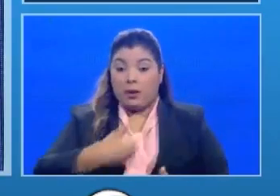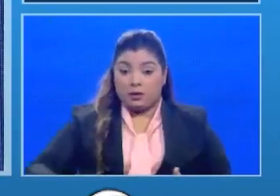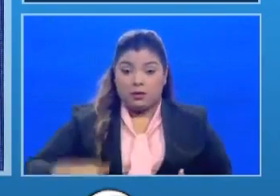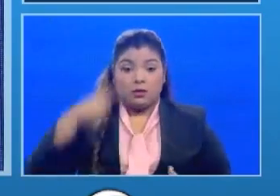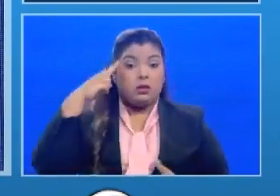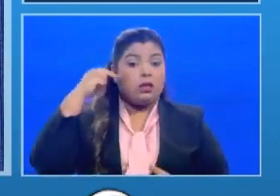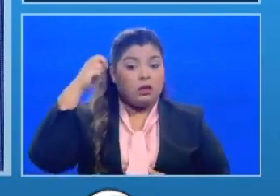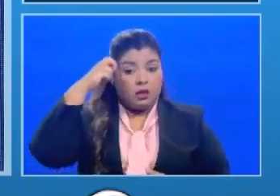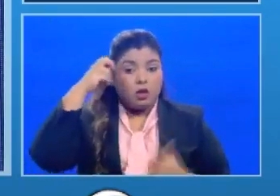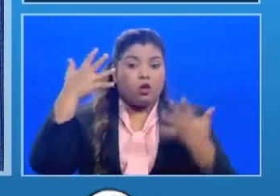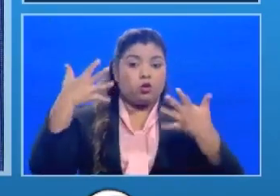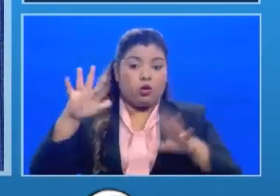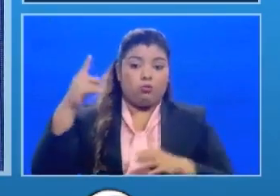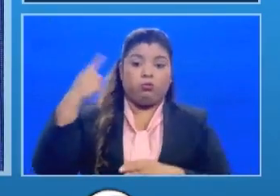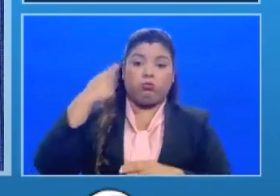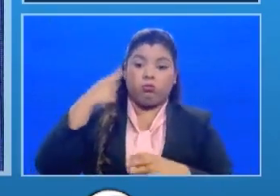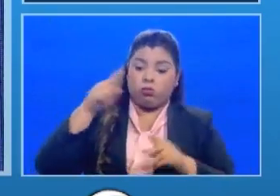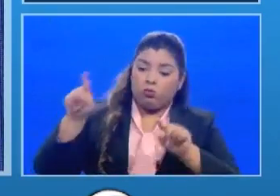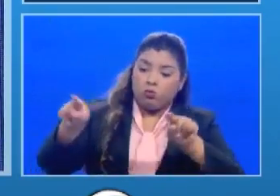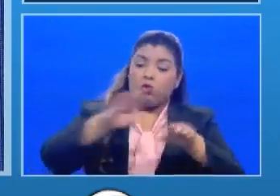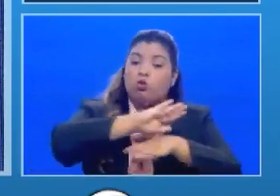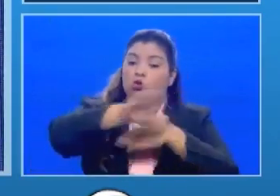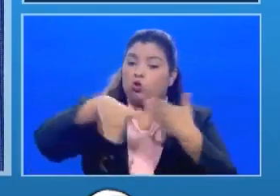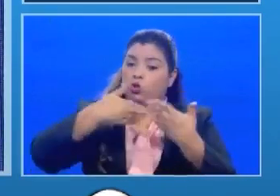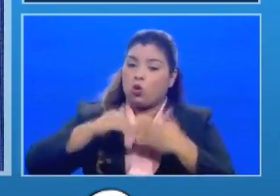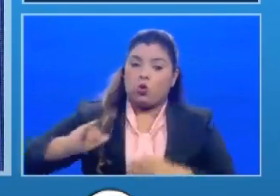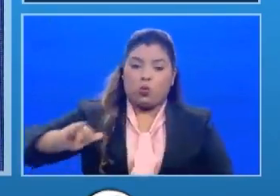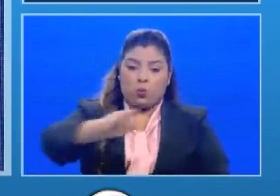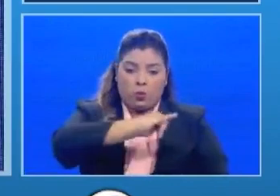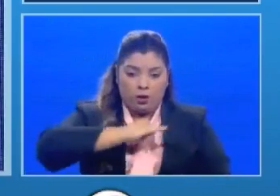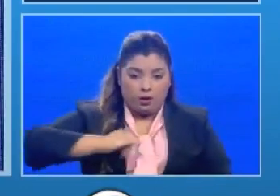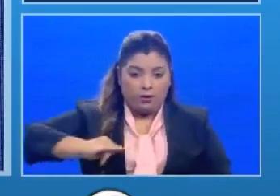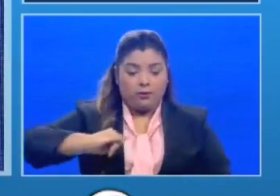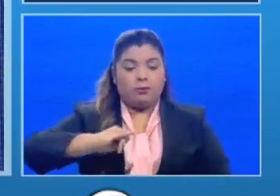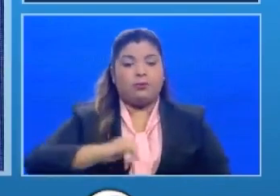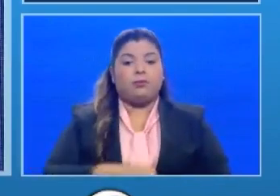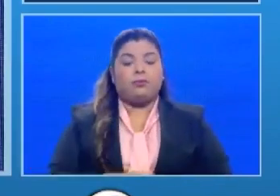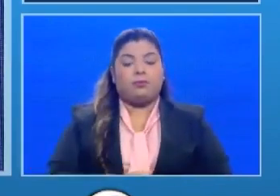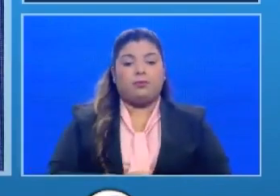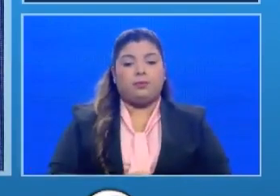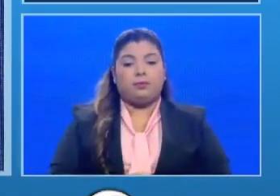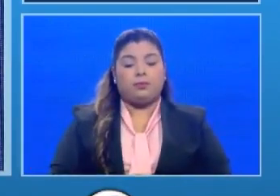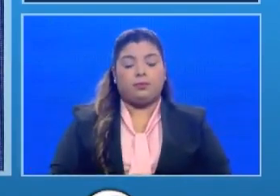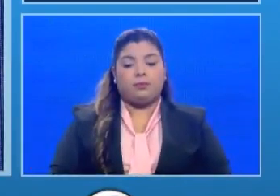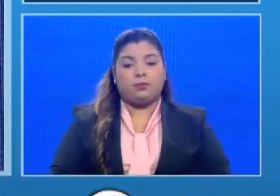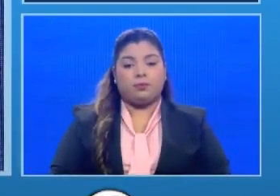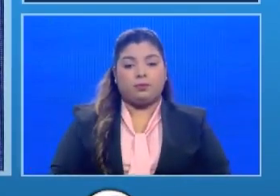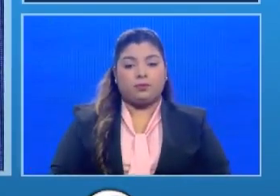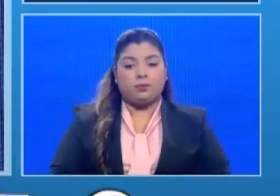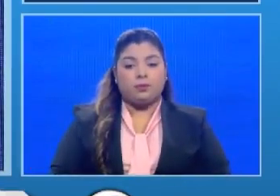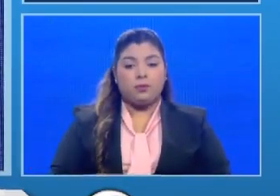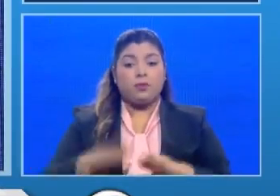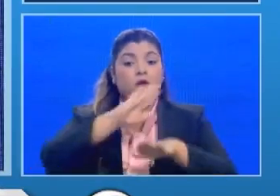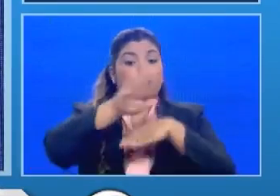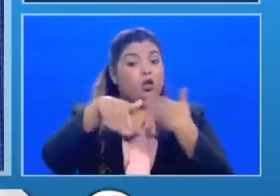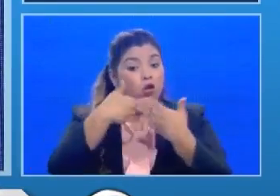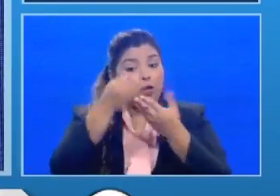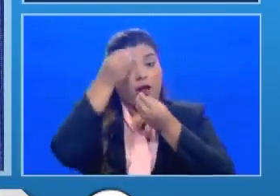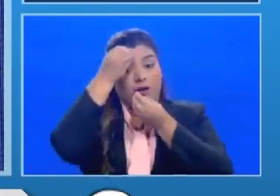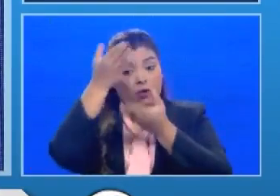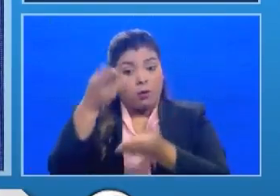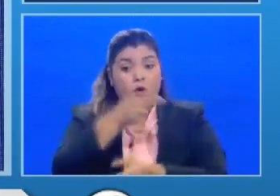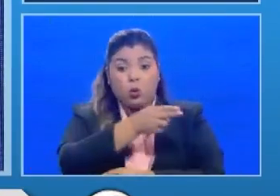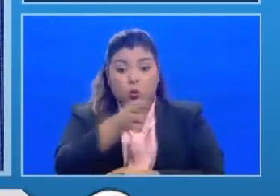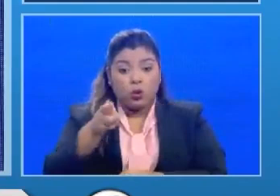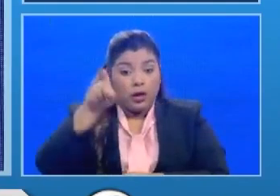en toda la gestión pública y también quisiera decir que todo lo que la información que se requiere lo pueden usar